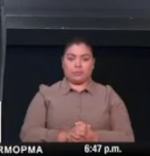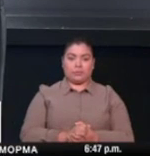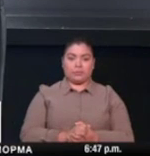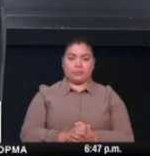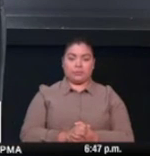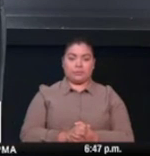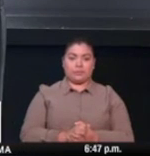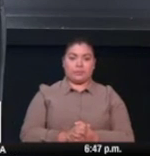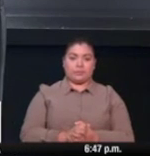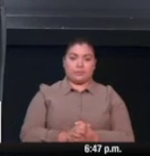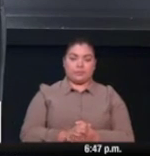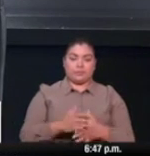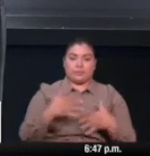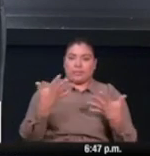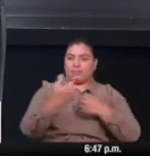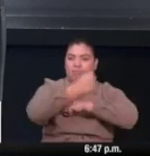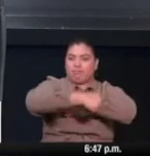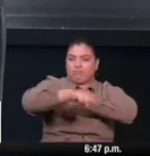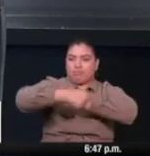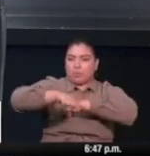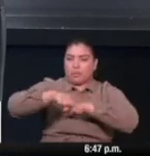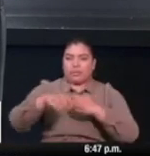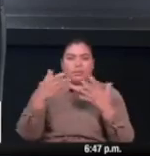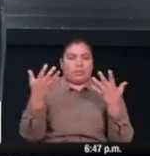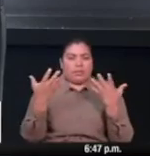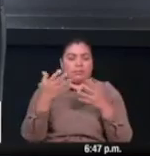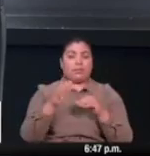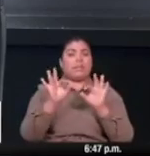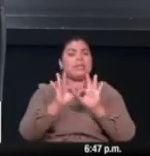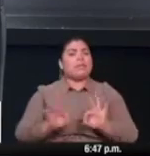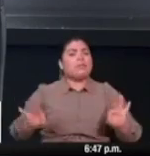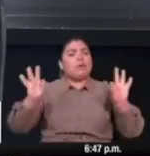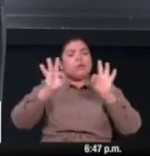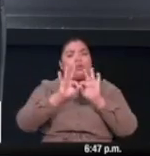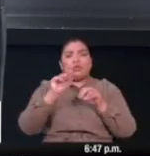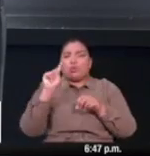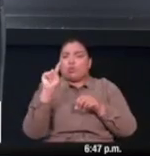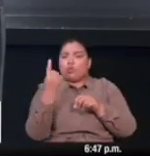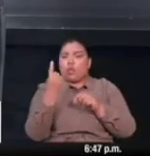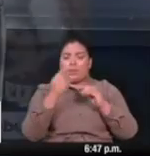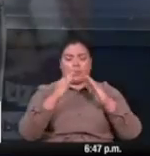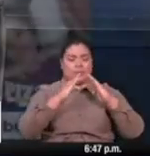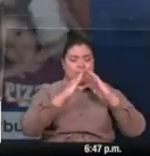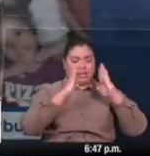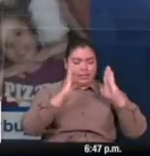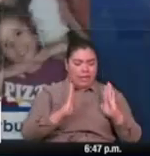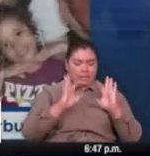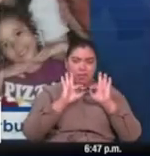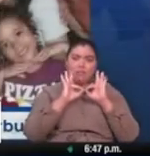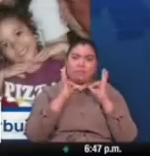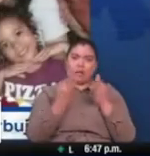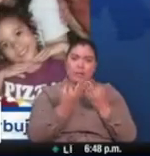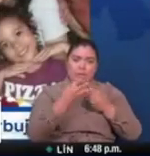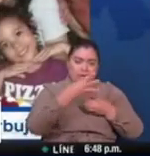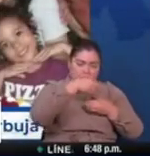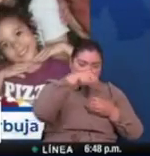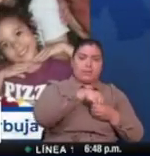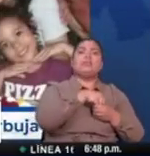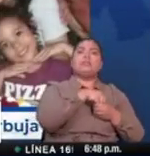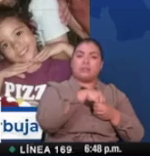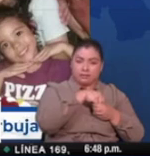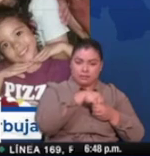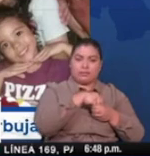estableciendo a la burbuja familiar, como lo hemos hecho en coordinación con el Ministerio de Salud y el Gobierno Nacional,